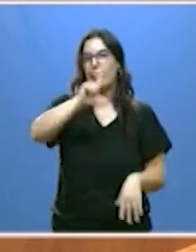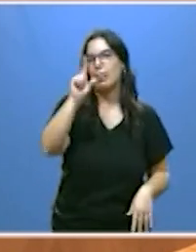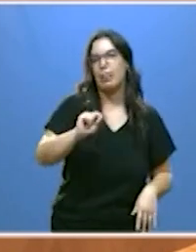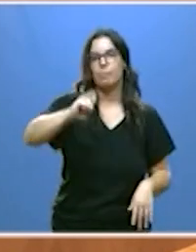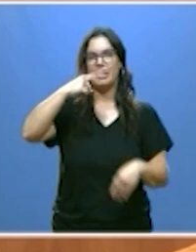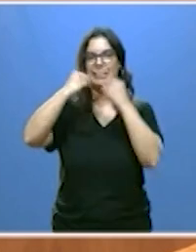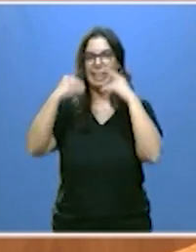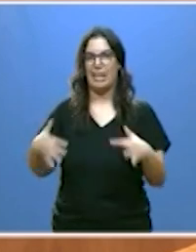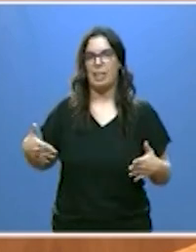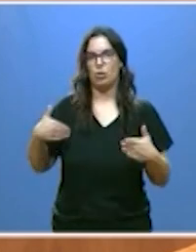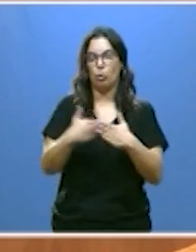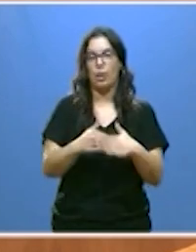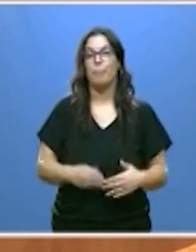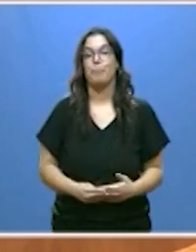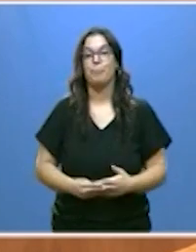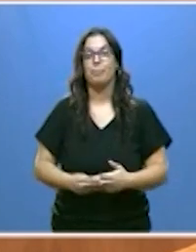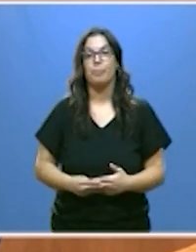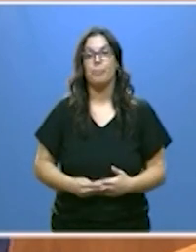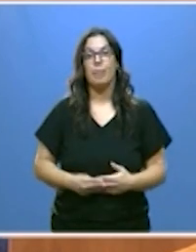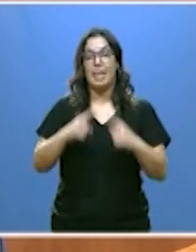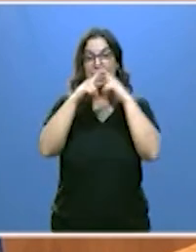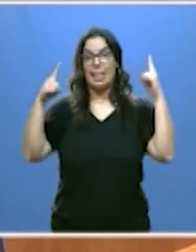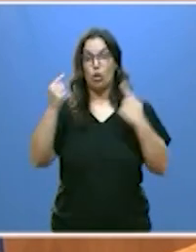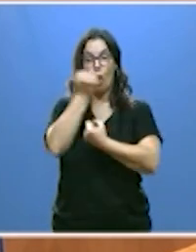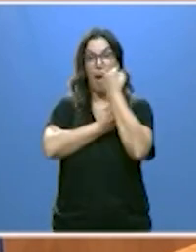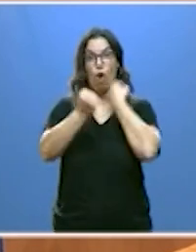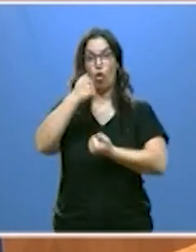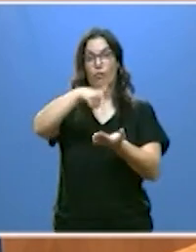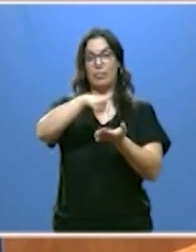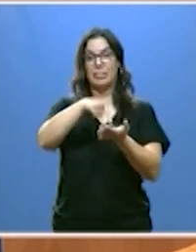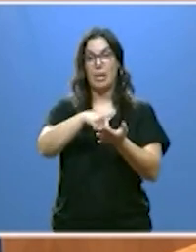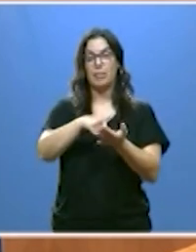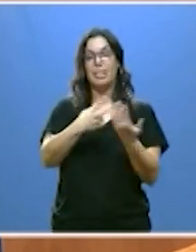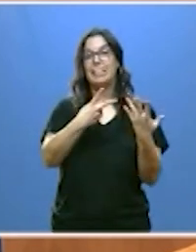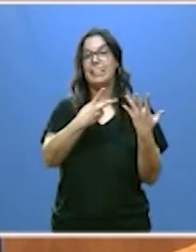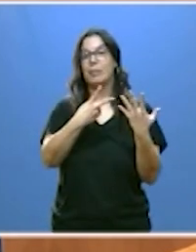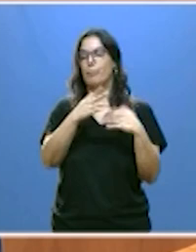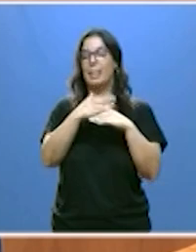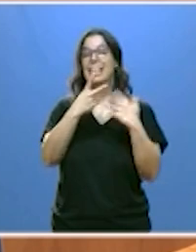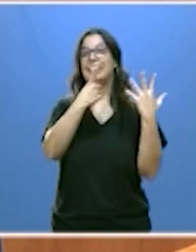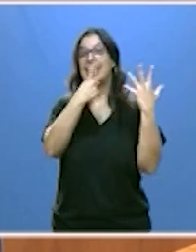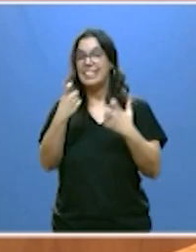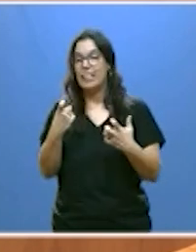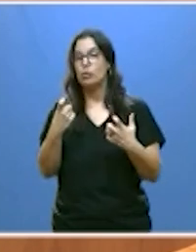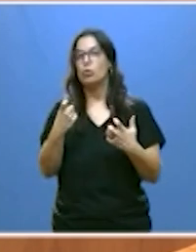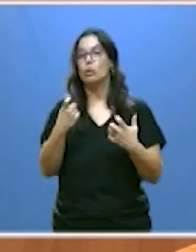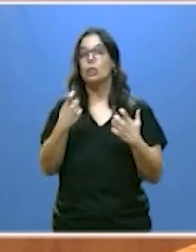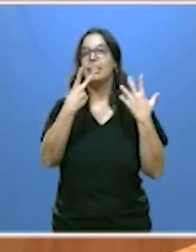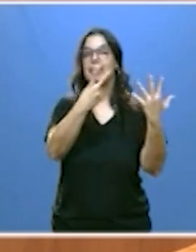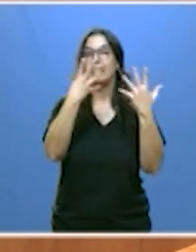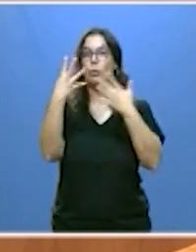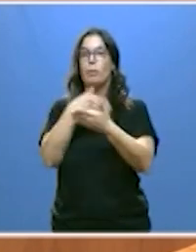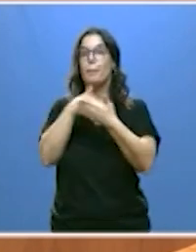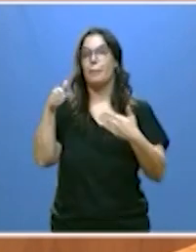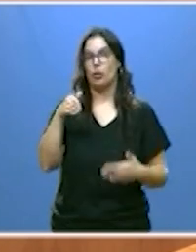historia. El ahorro fiscal para el presente ejercicio sube a 700, perdón, 679